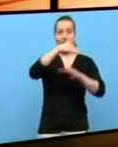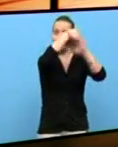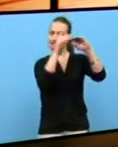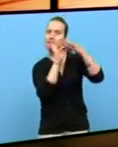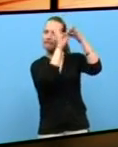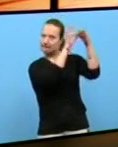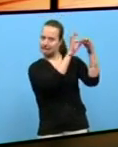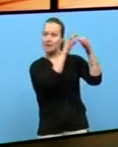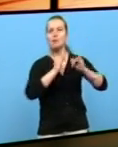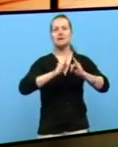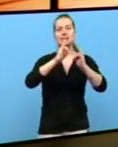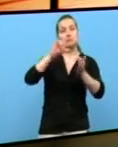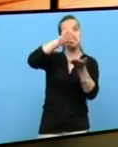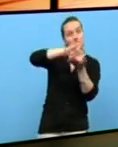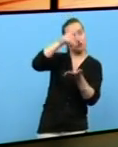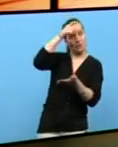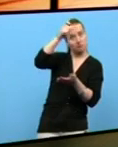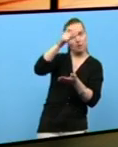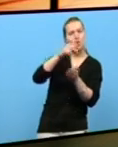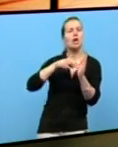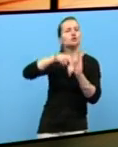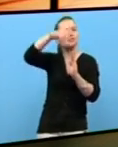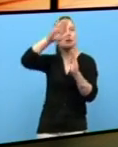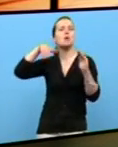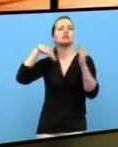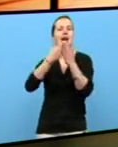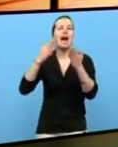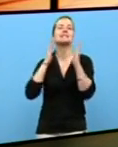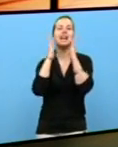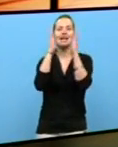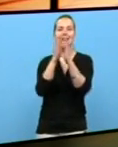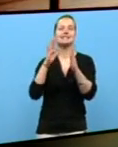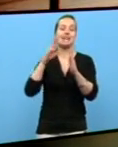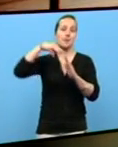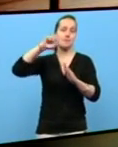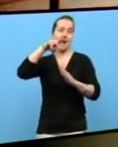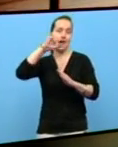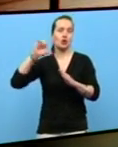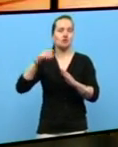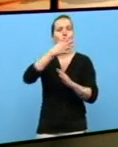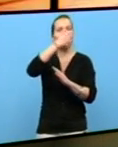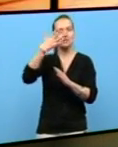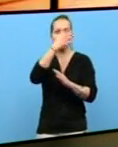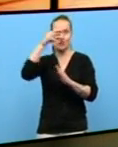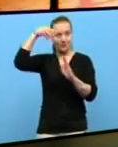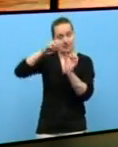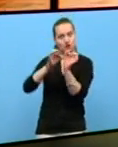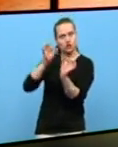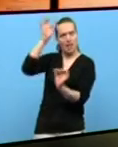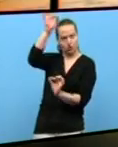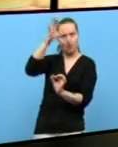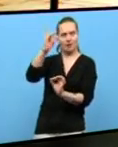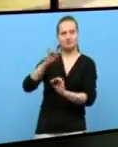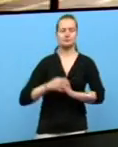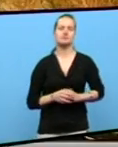Paseamos polo centro da vila e subimos ata a Capela de San Marcos, situada a 450 metros de altura